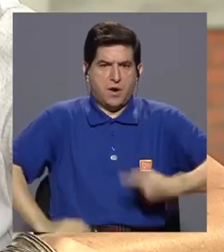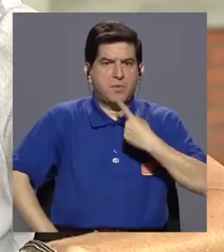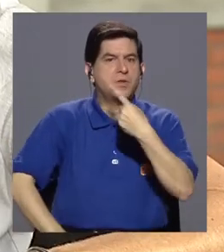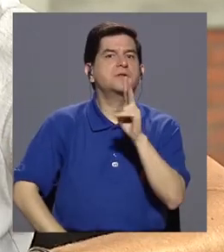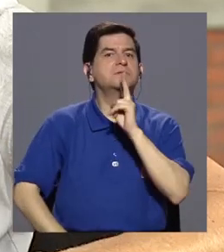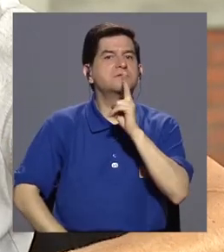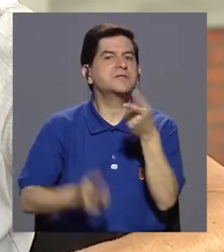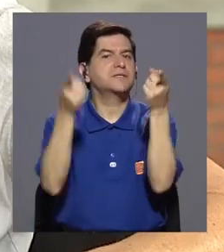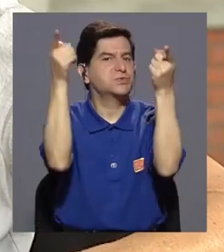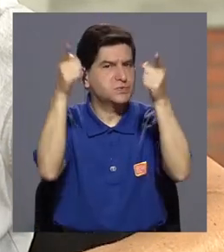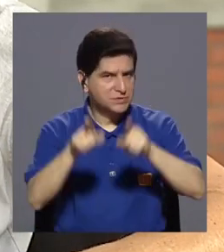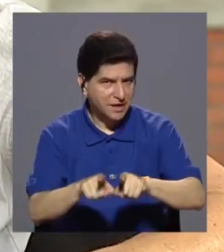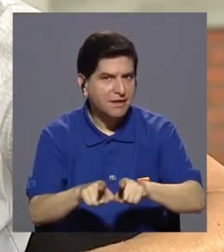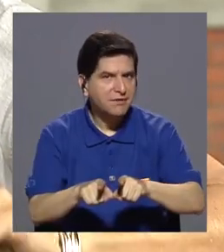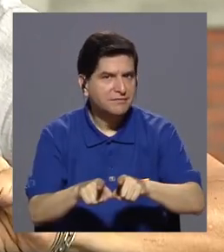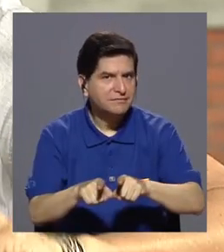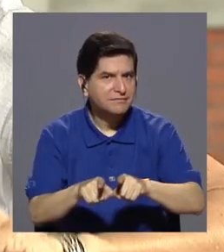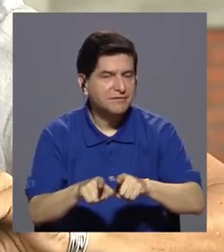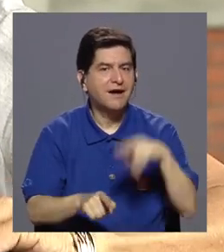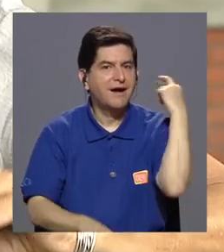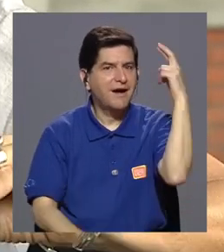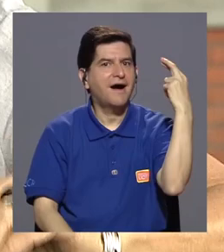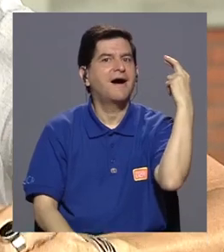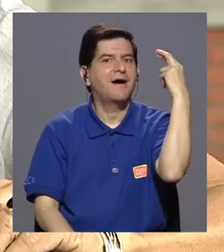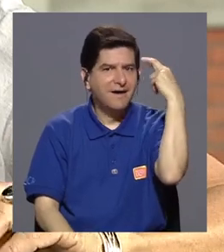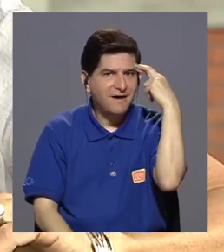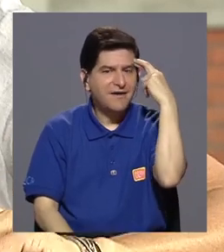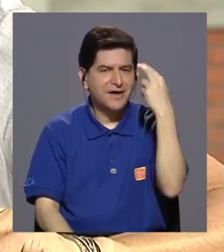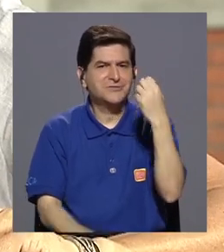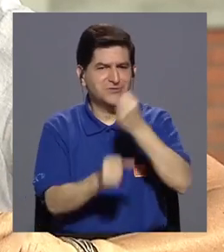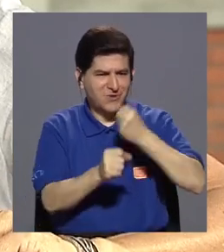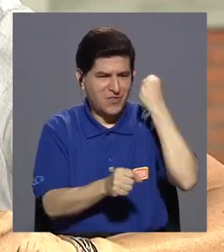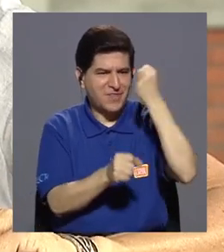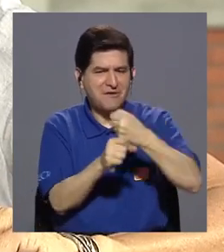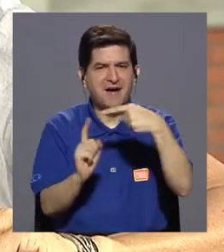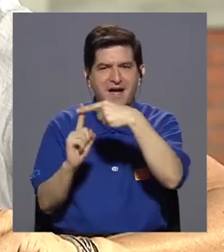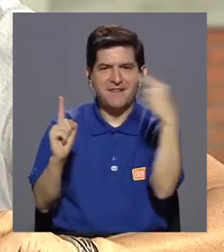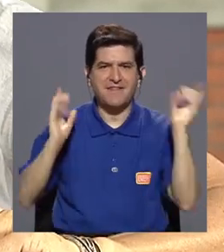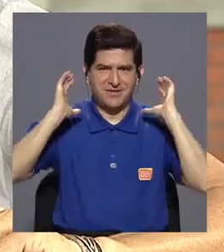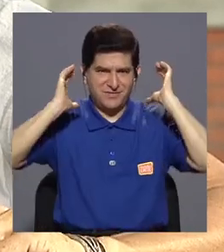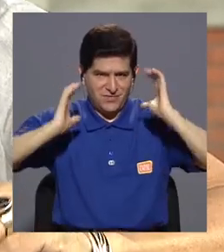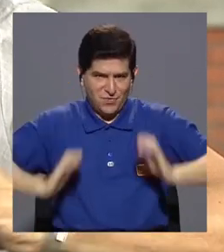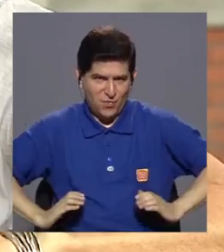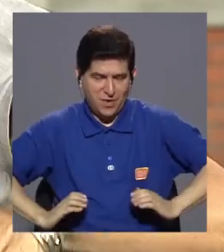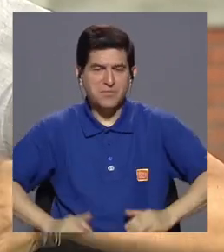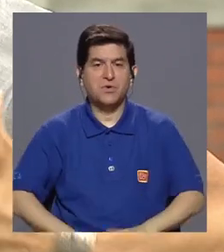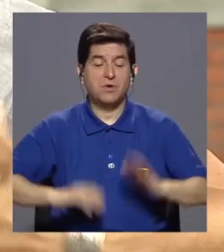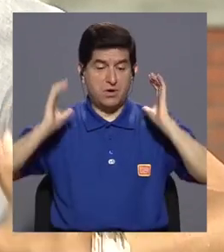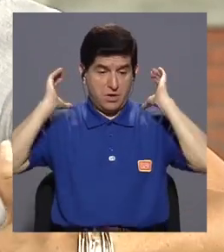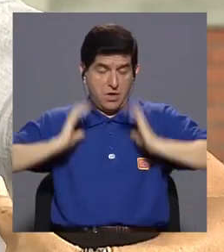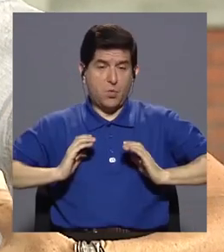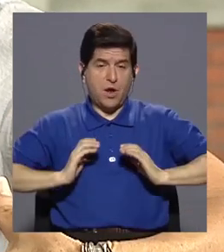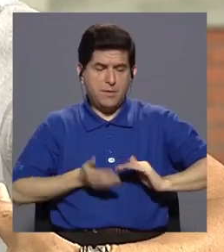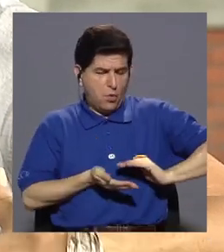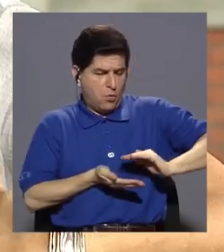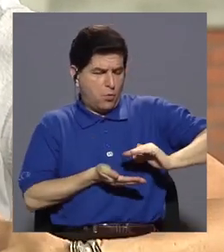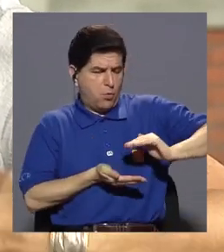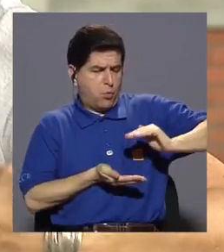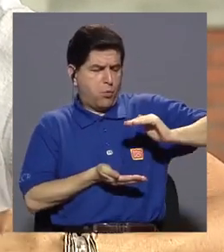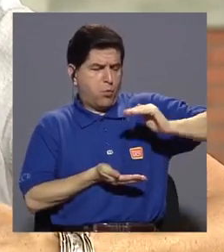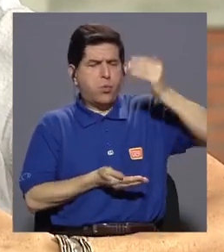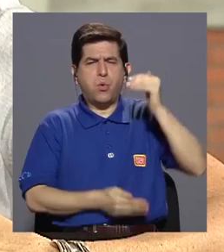lo que de verdad me está pasando. Esa es la razón por la cual trabajamos desde el cuerpo. Y porque el cuerpo almacena